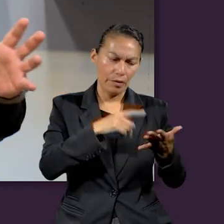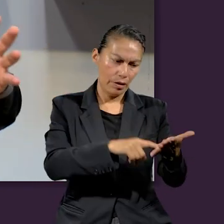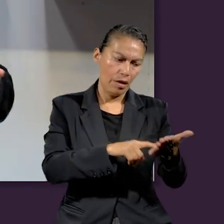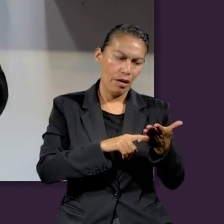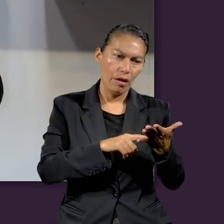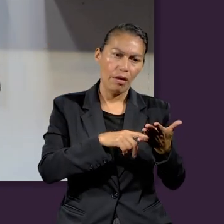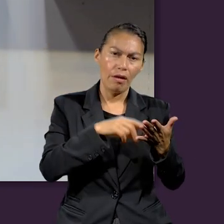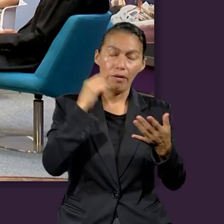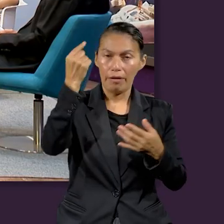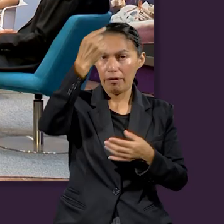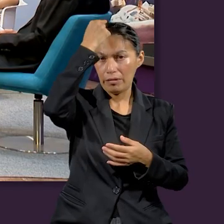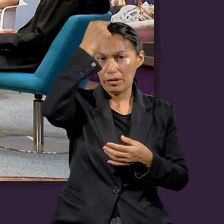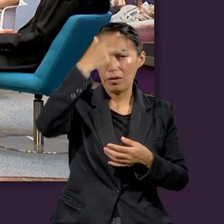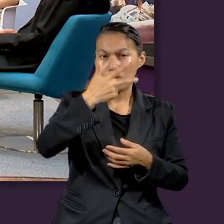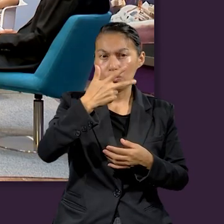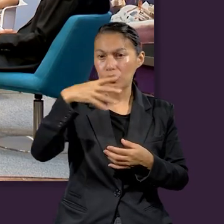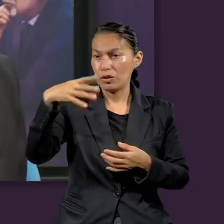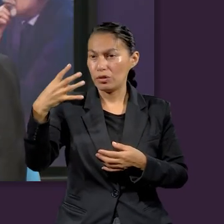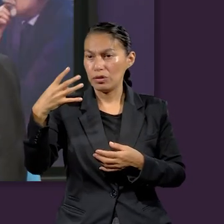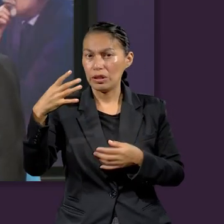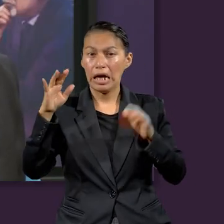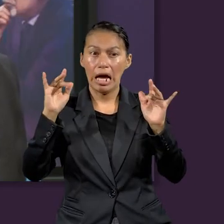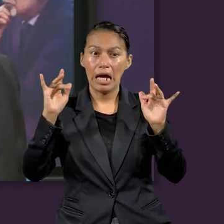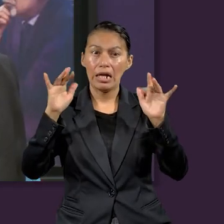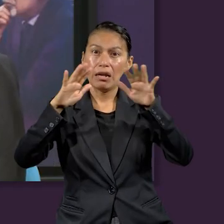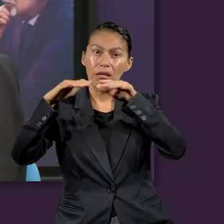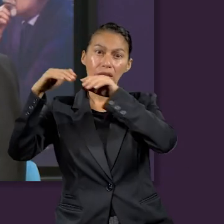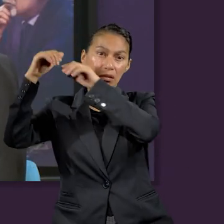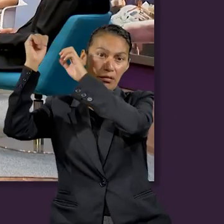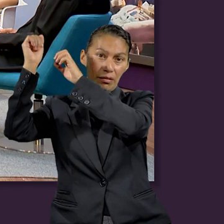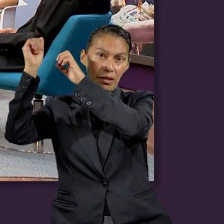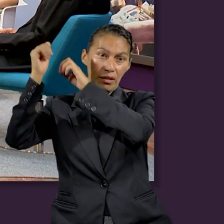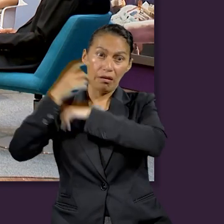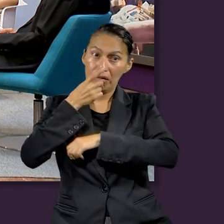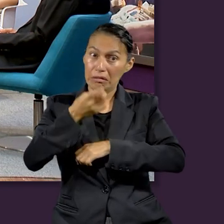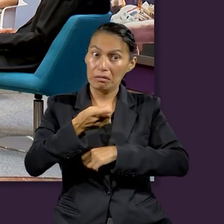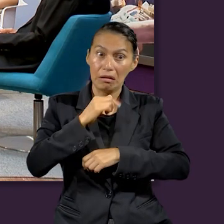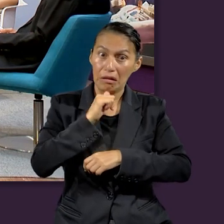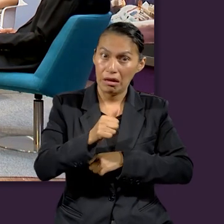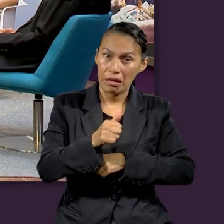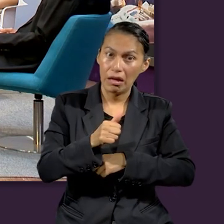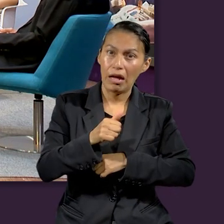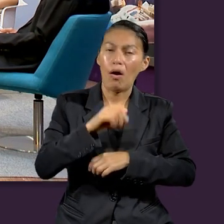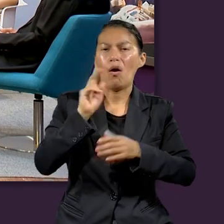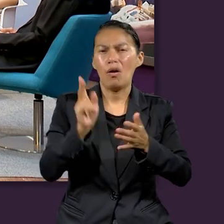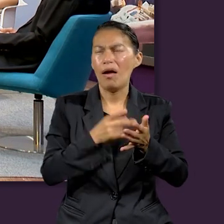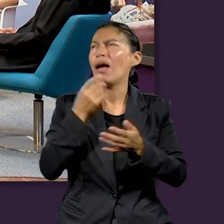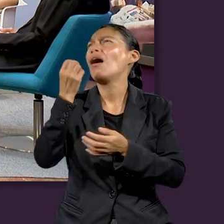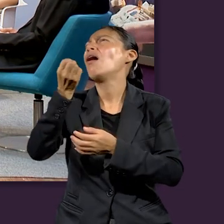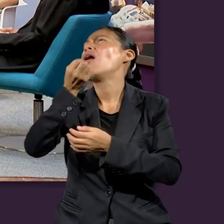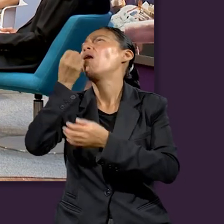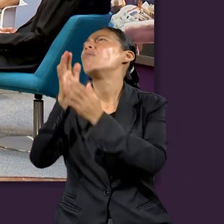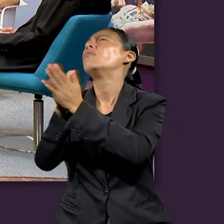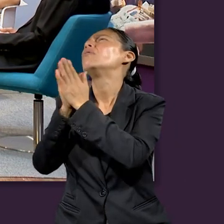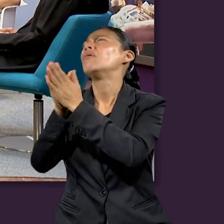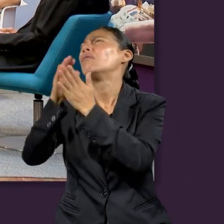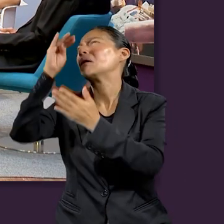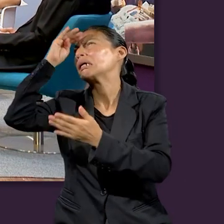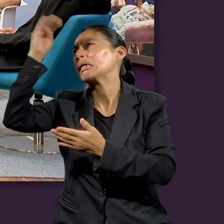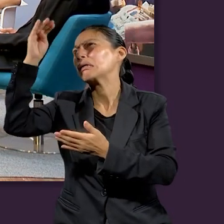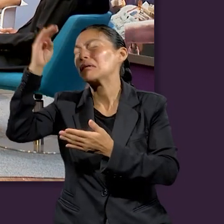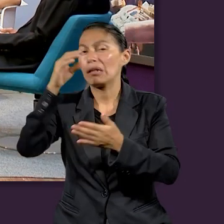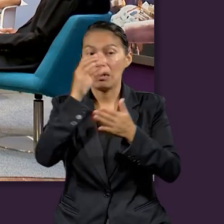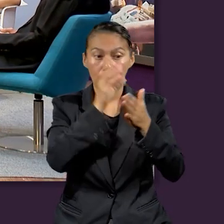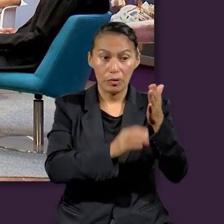Luego el ángel se va y no le dice nada más. Y luego él hace un proceso y dice, señor, entonces en el capítulo 9 la